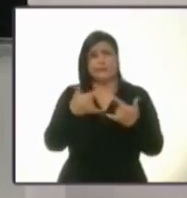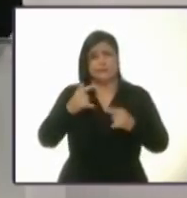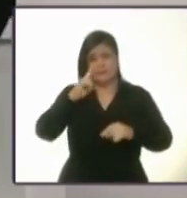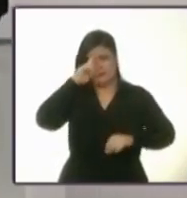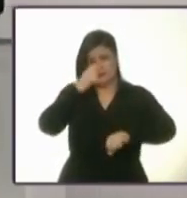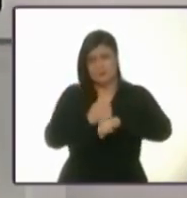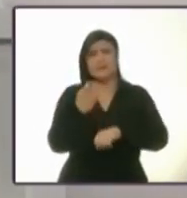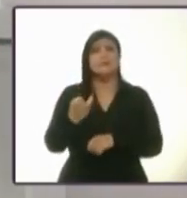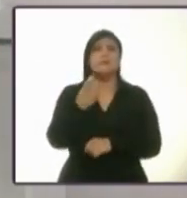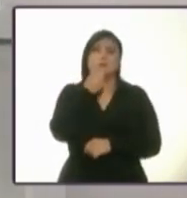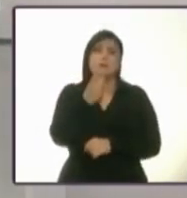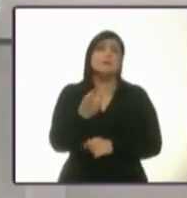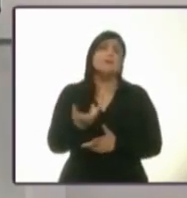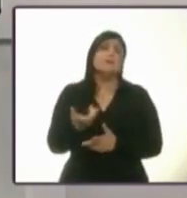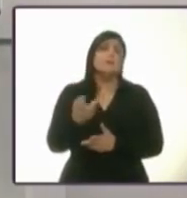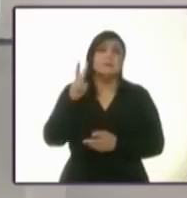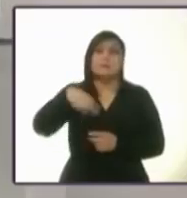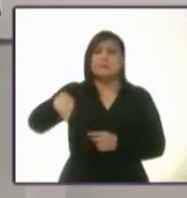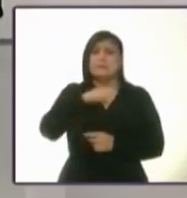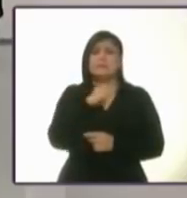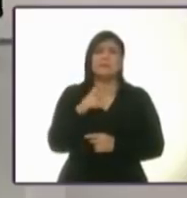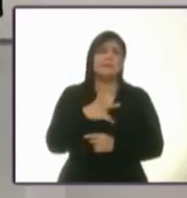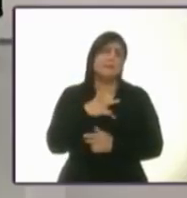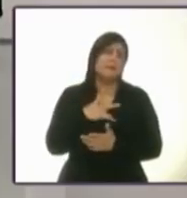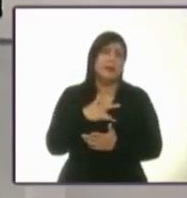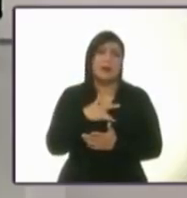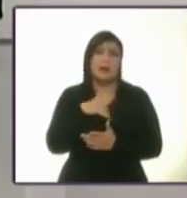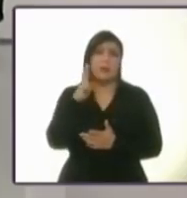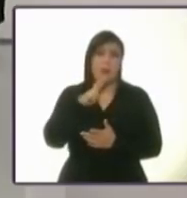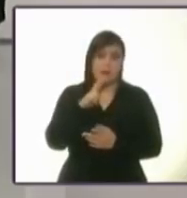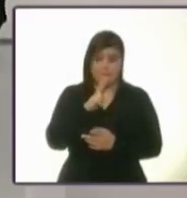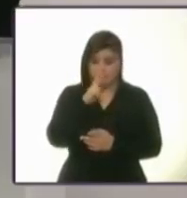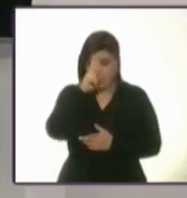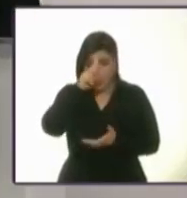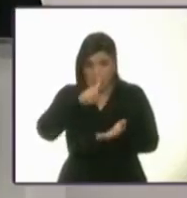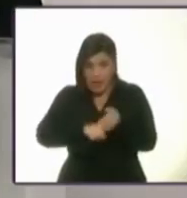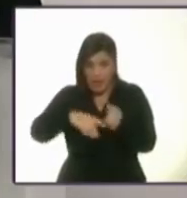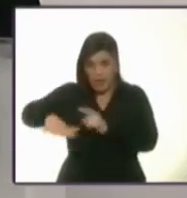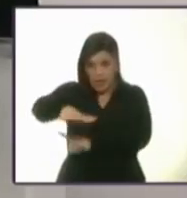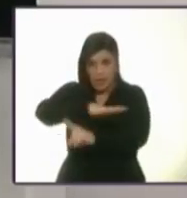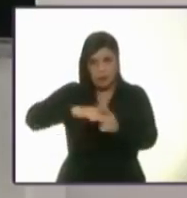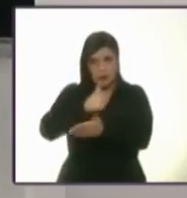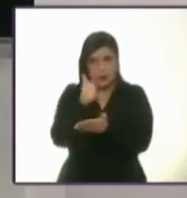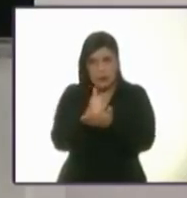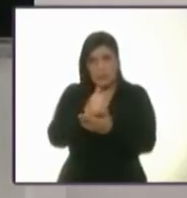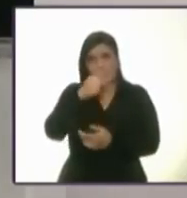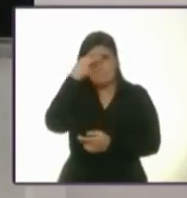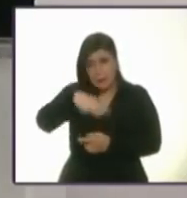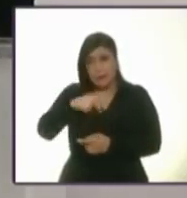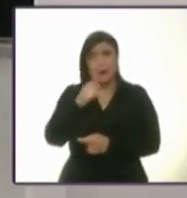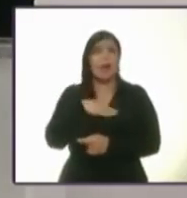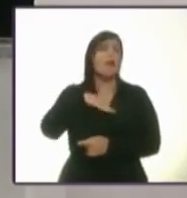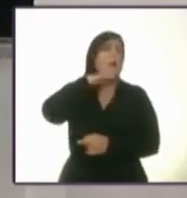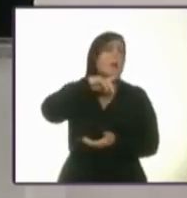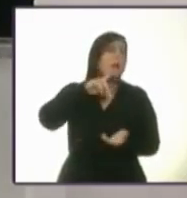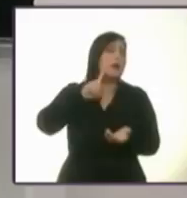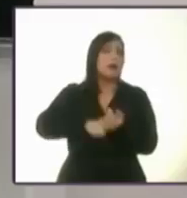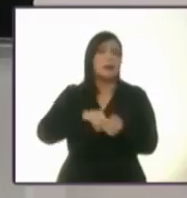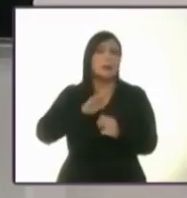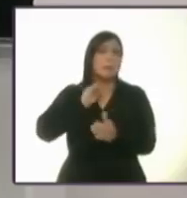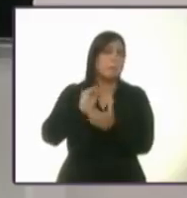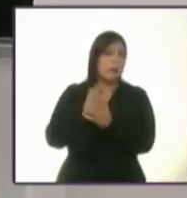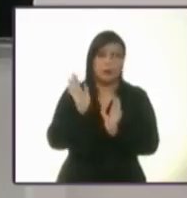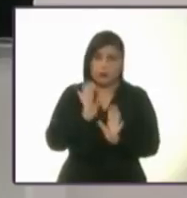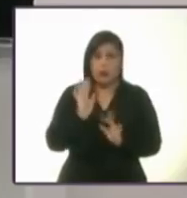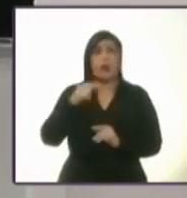Candidata, no podemos cerrar los ojos ante la violencia que se está viviendo en la Ciudad de México. Hago referencia porque esta